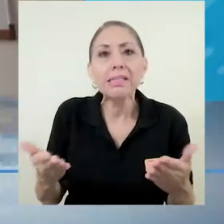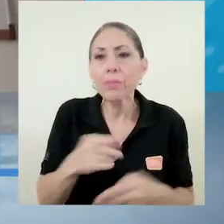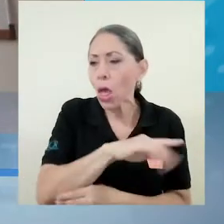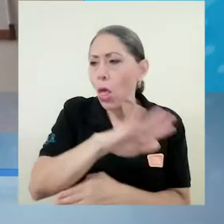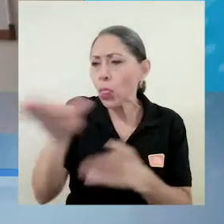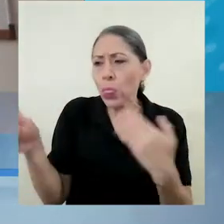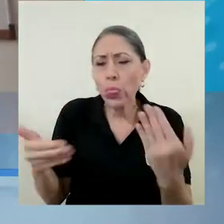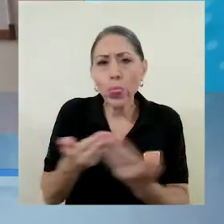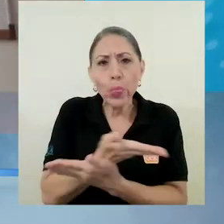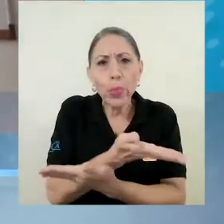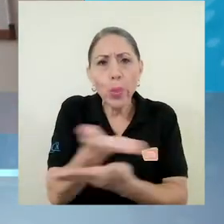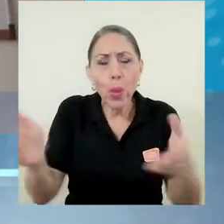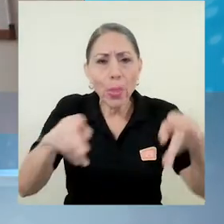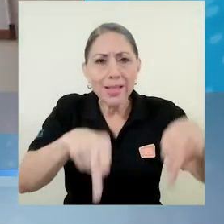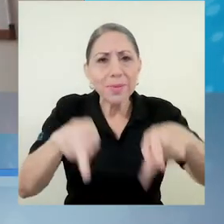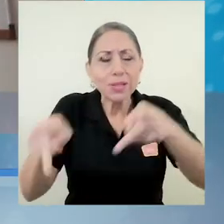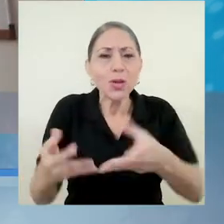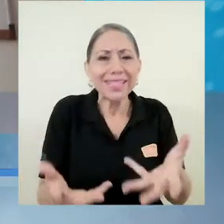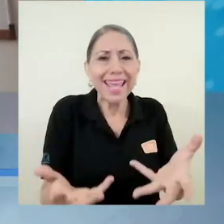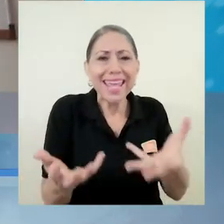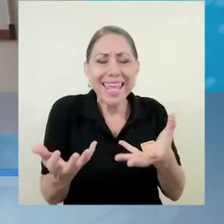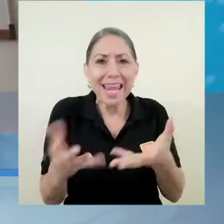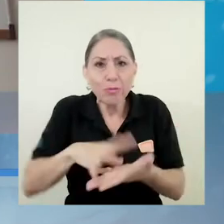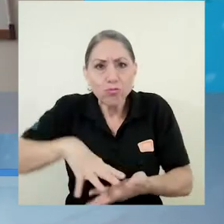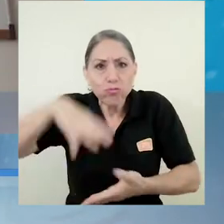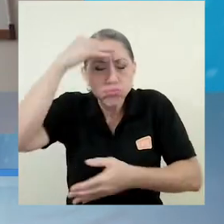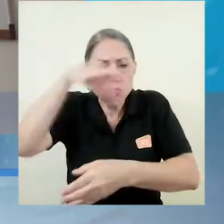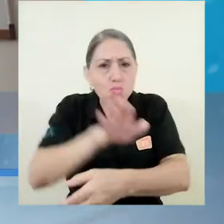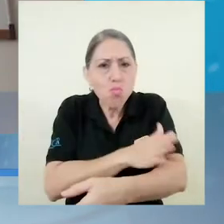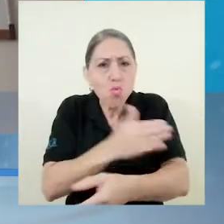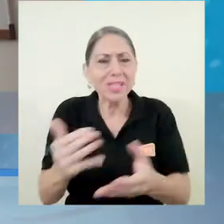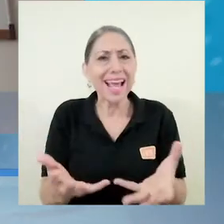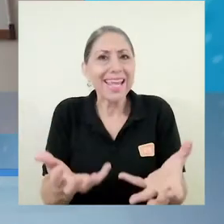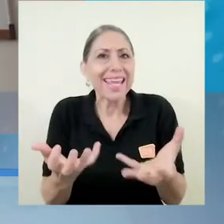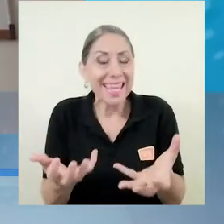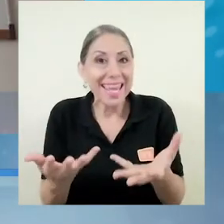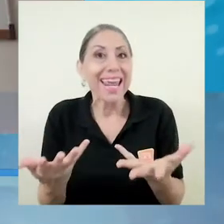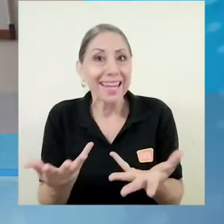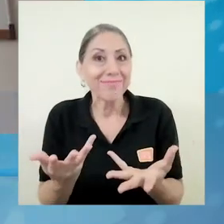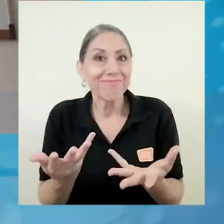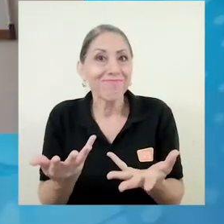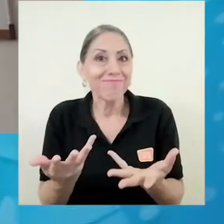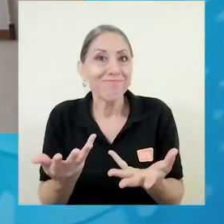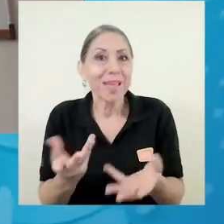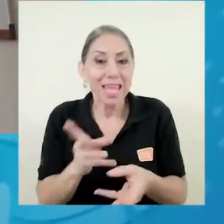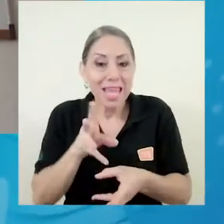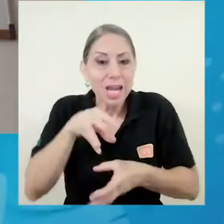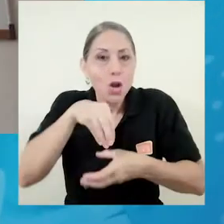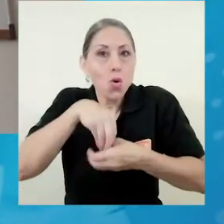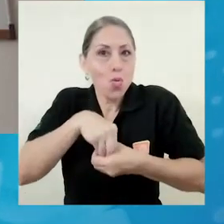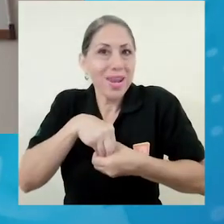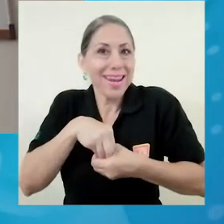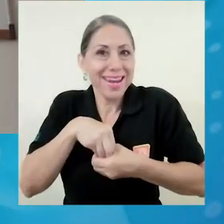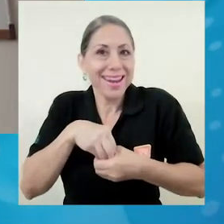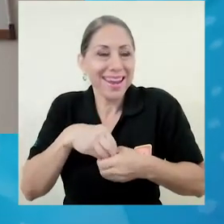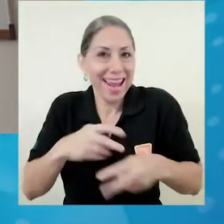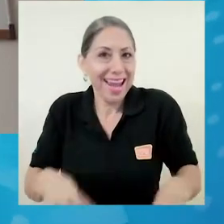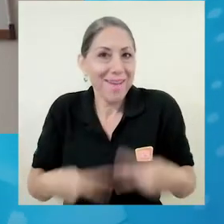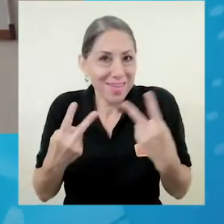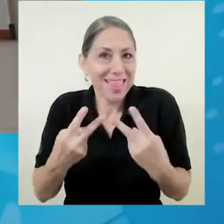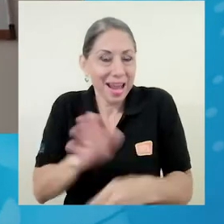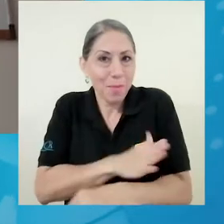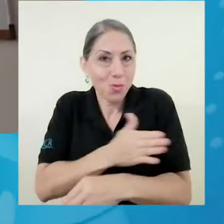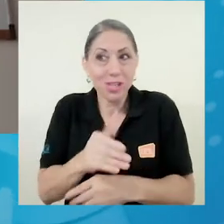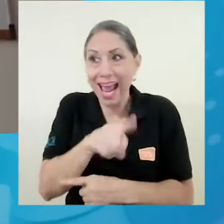aquellas personas que desean tener una formación musical, que quieren incluir la música en su vida. La